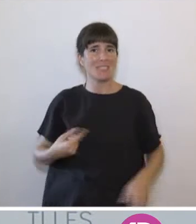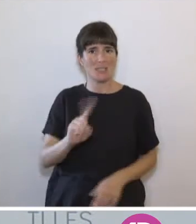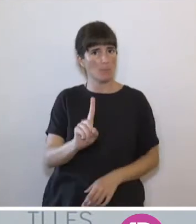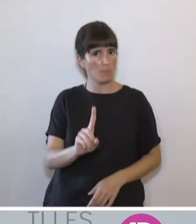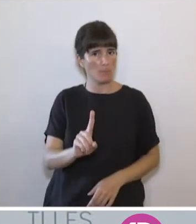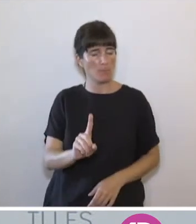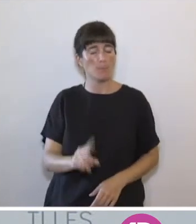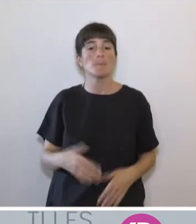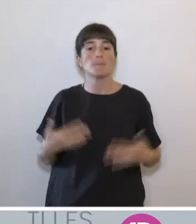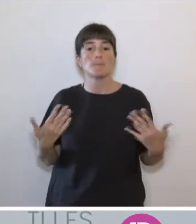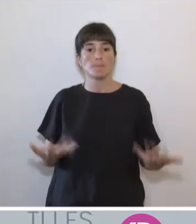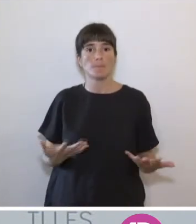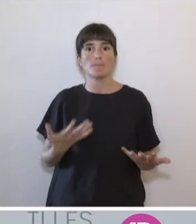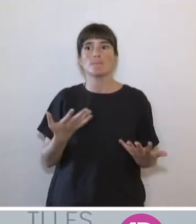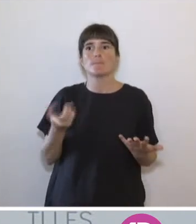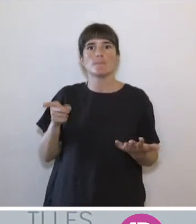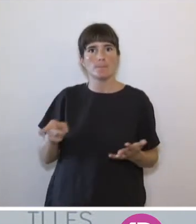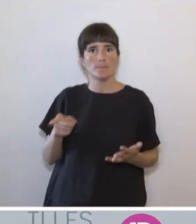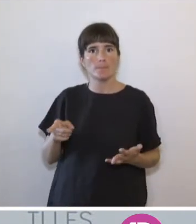corrector para primar precisamente la calidad del empleo.